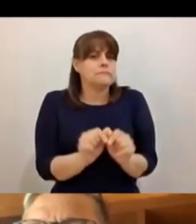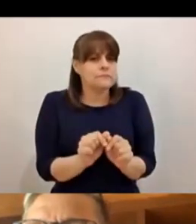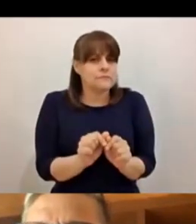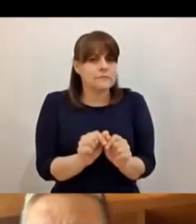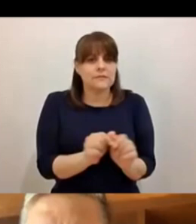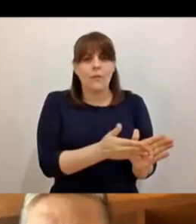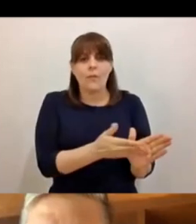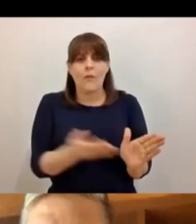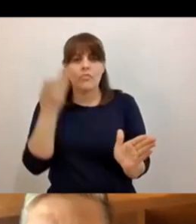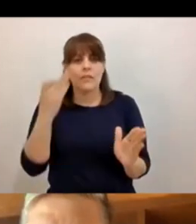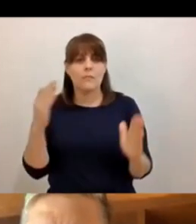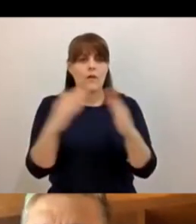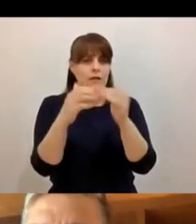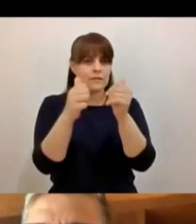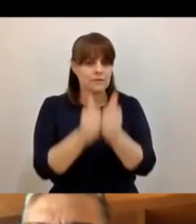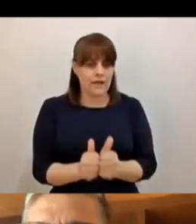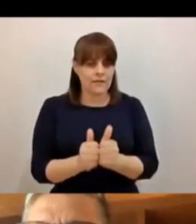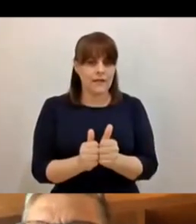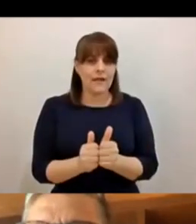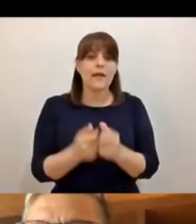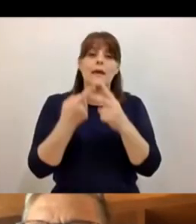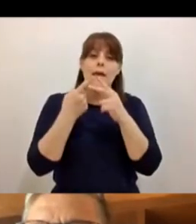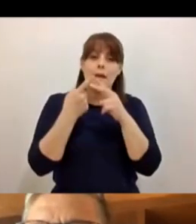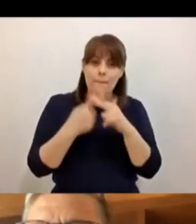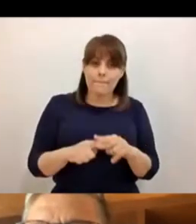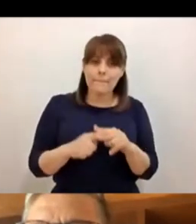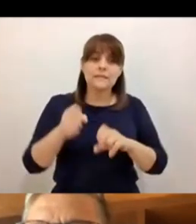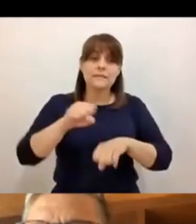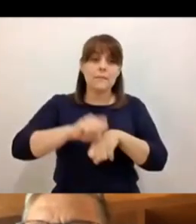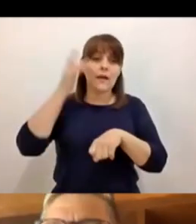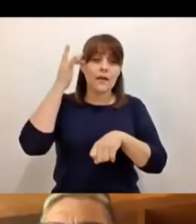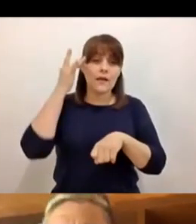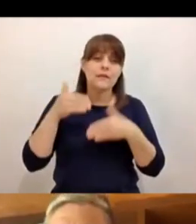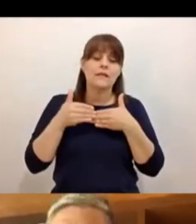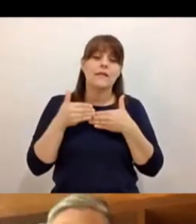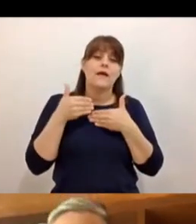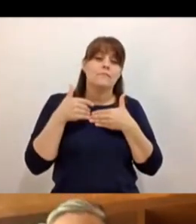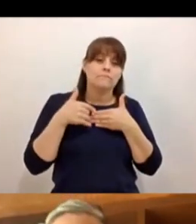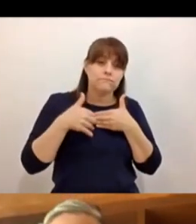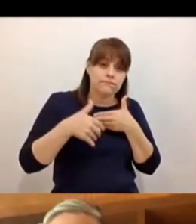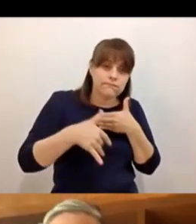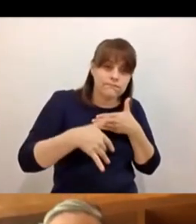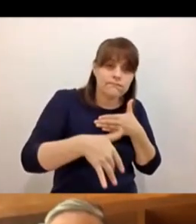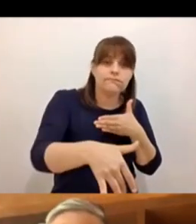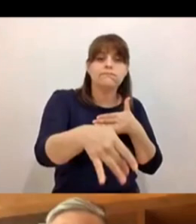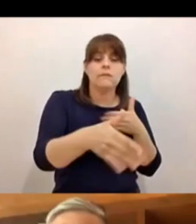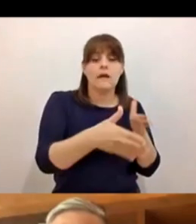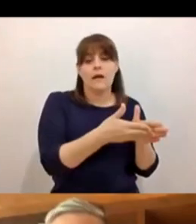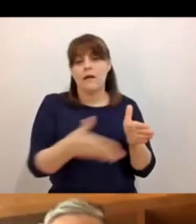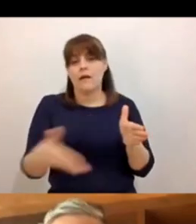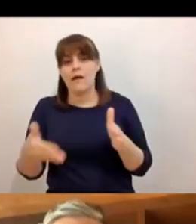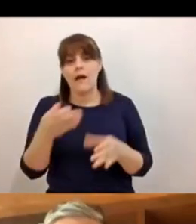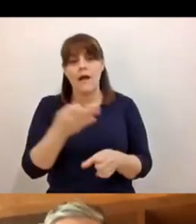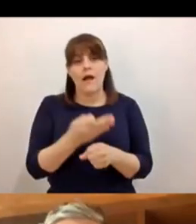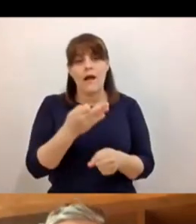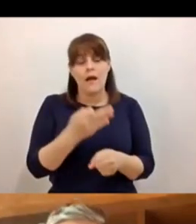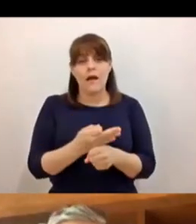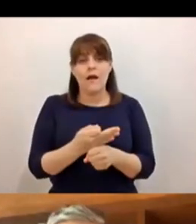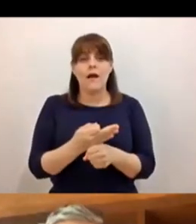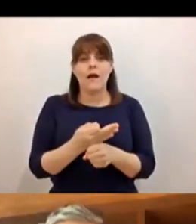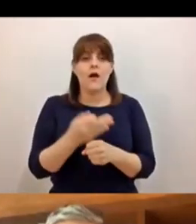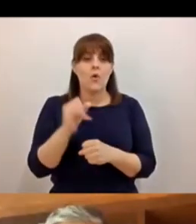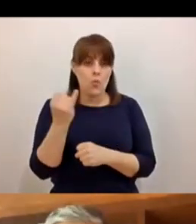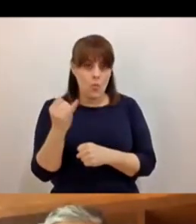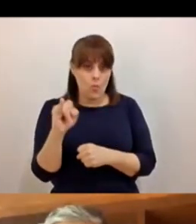se intentó desde Semana Santa hasta el mes de junio, al inicio de junio, de mantener a los